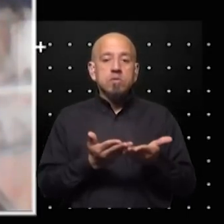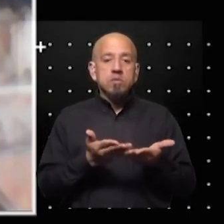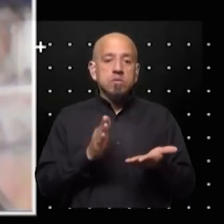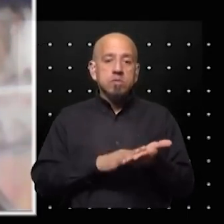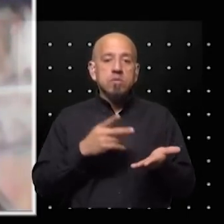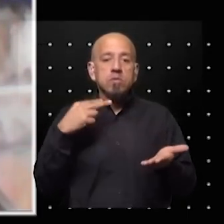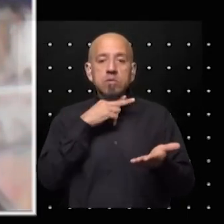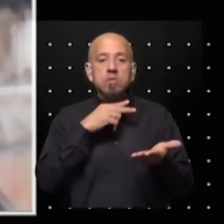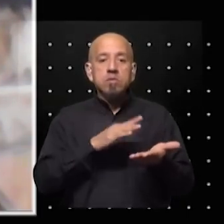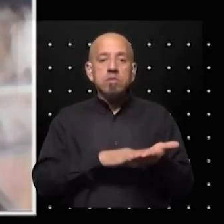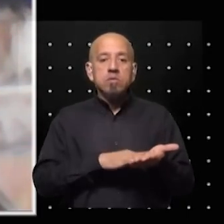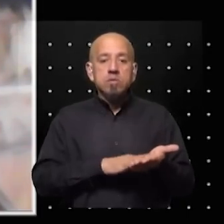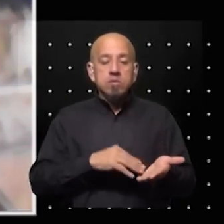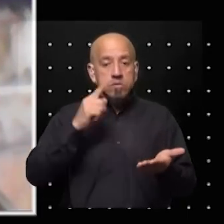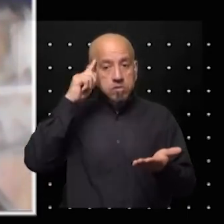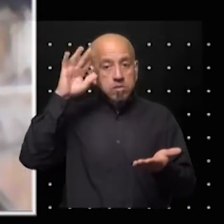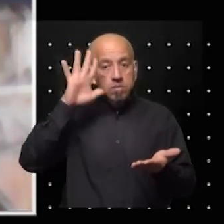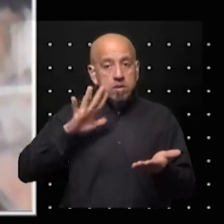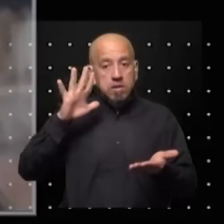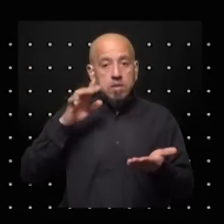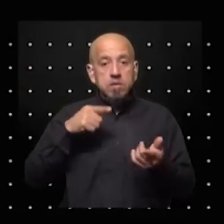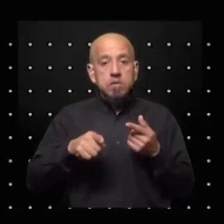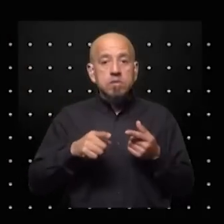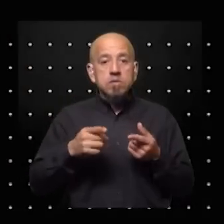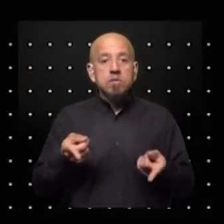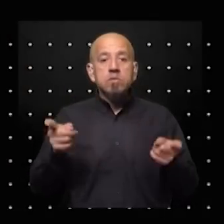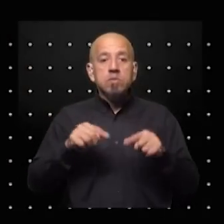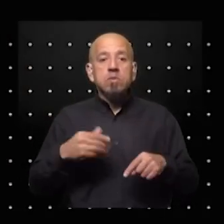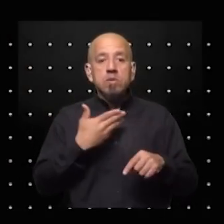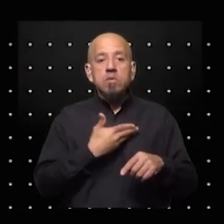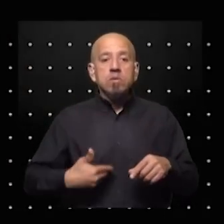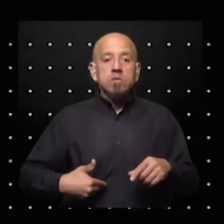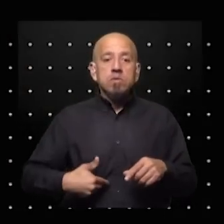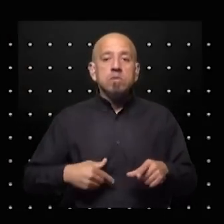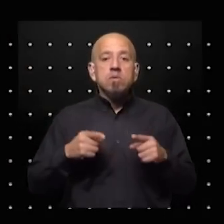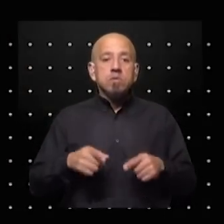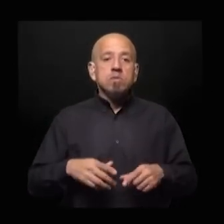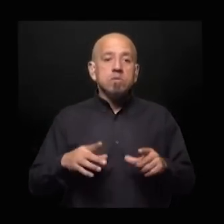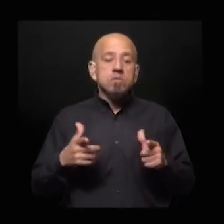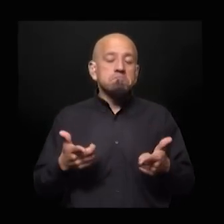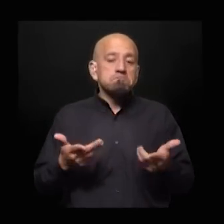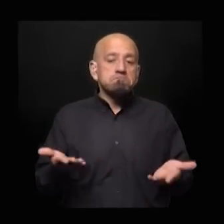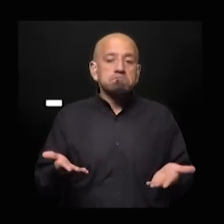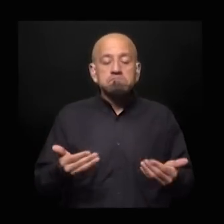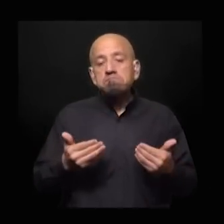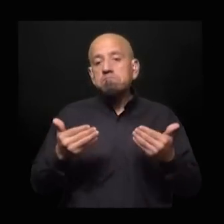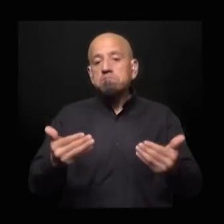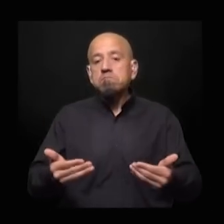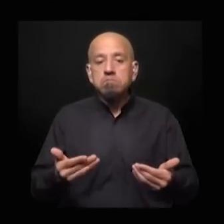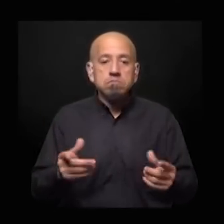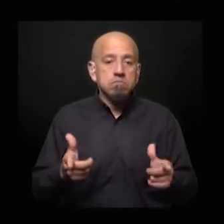que son truchas bueno imagínense lo que pueden hacer si vuelven al gobierno porque todo eso no tuvo ninguna consecuencia